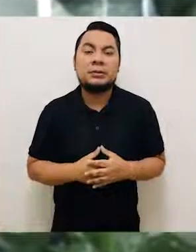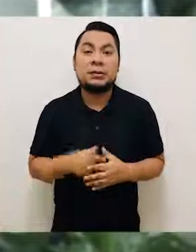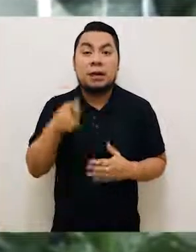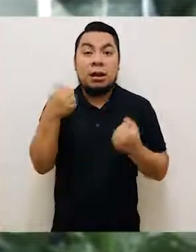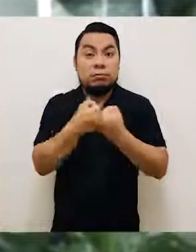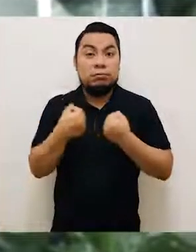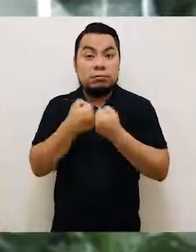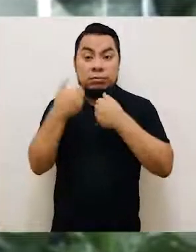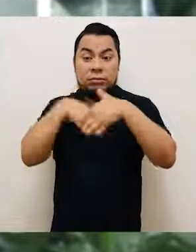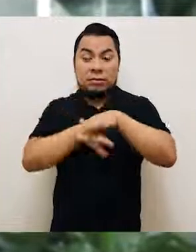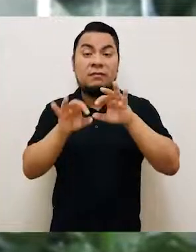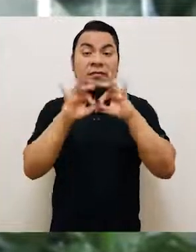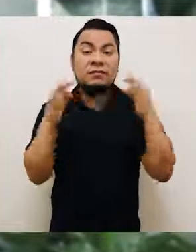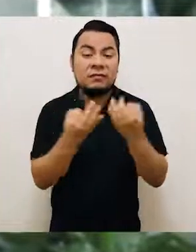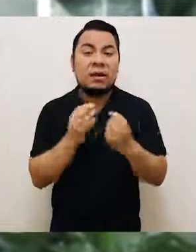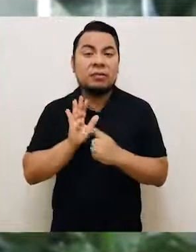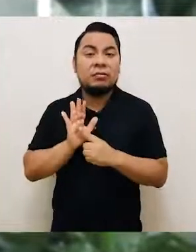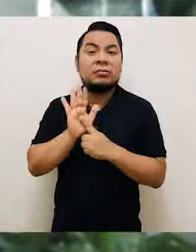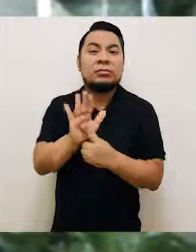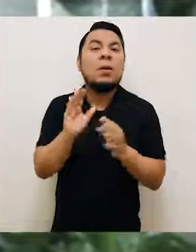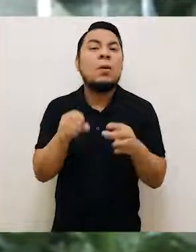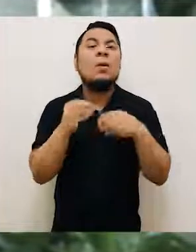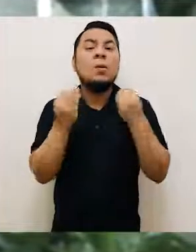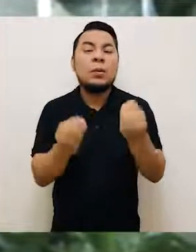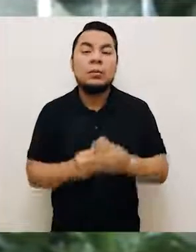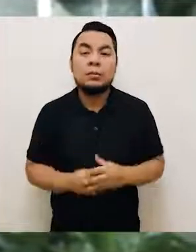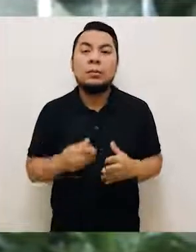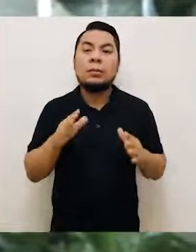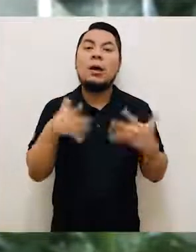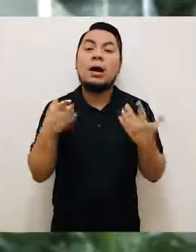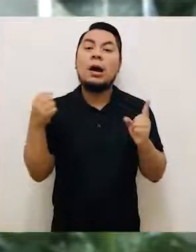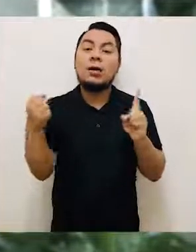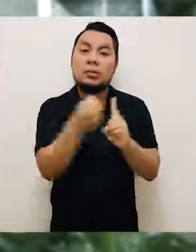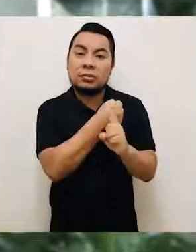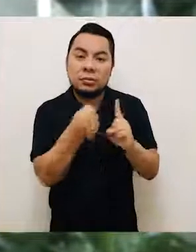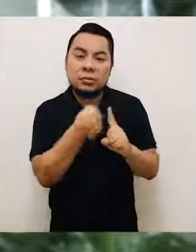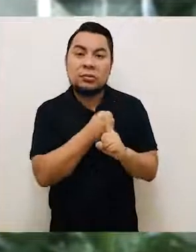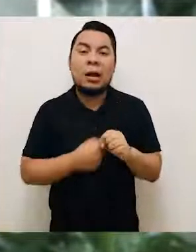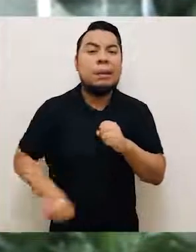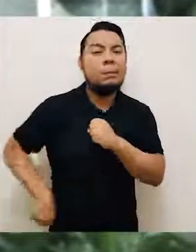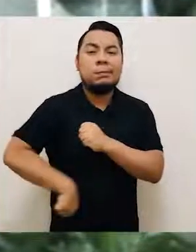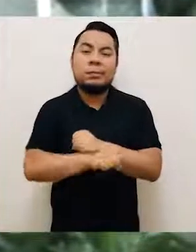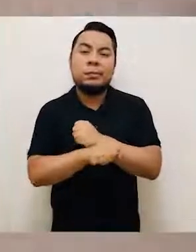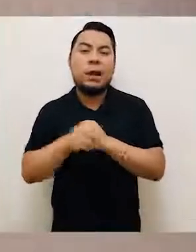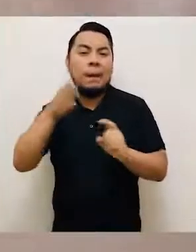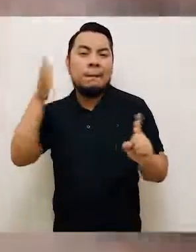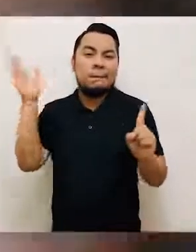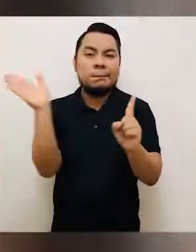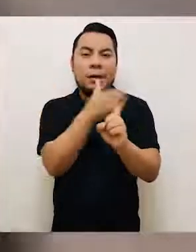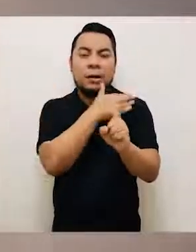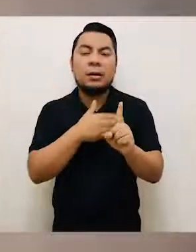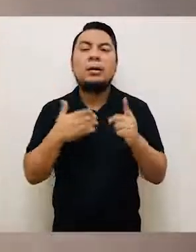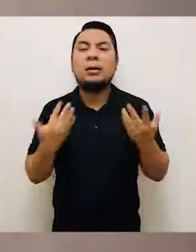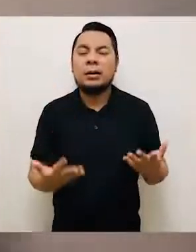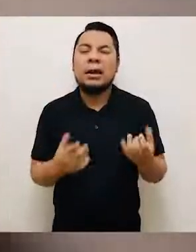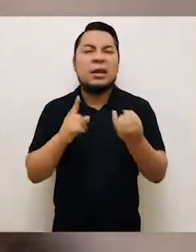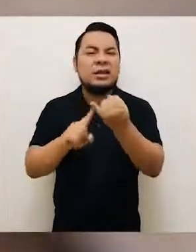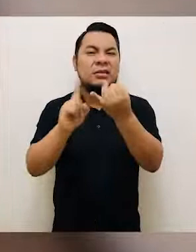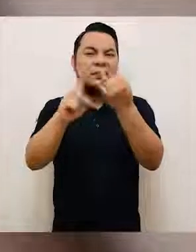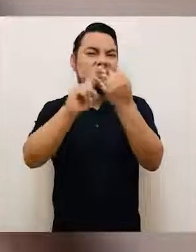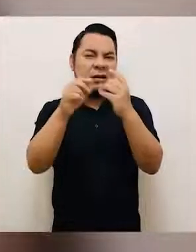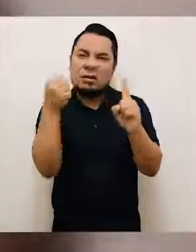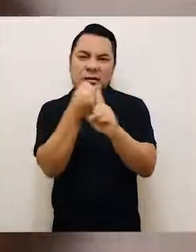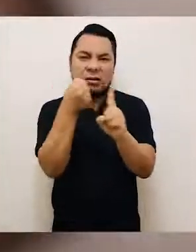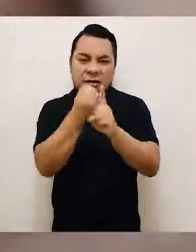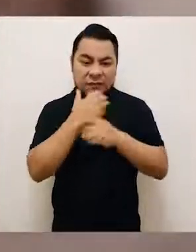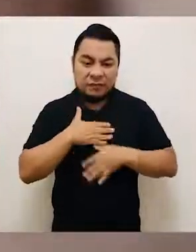La violencia en el ámbito familiar se manifiesta, por ejemplo, cuando hay golpes, patadas, cachetadas, en general cualquier tipo de